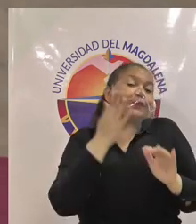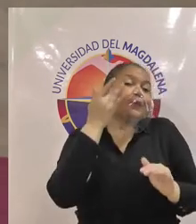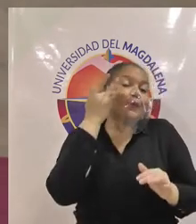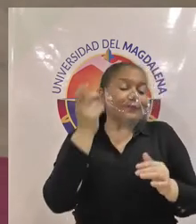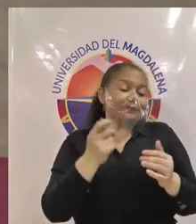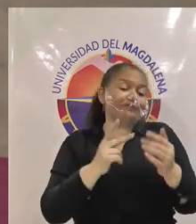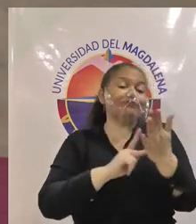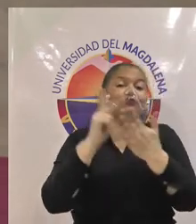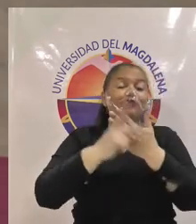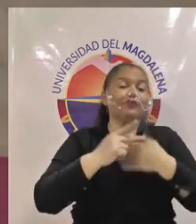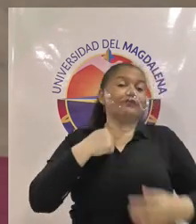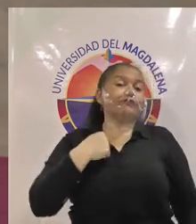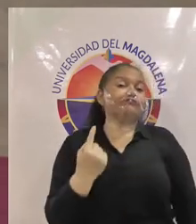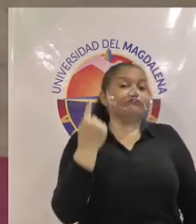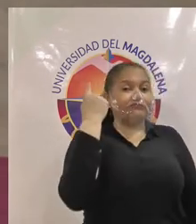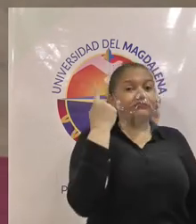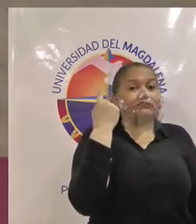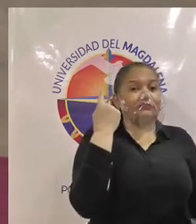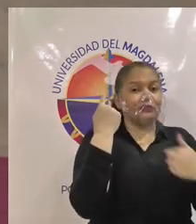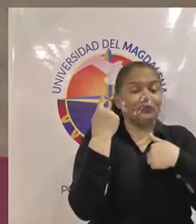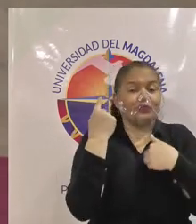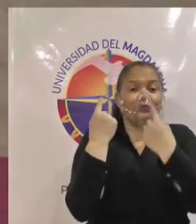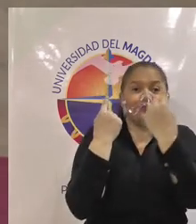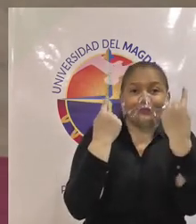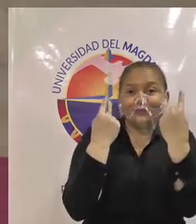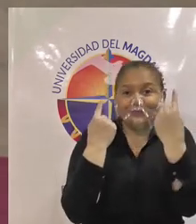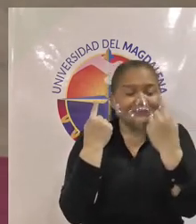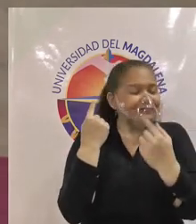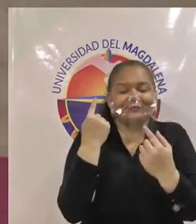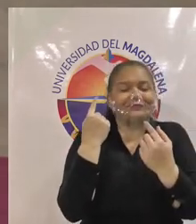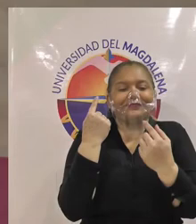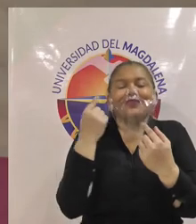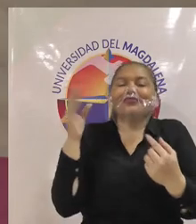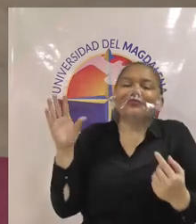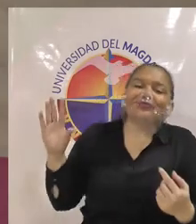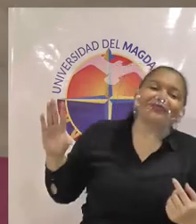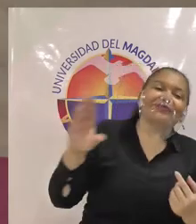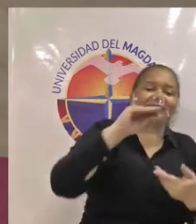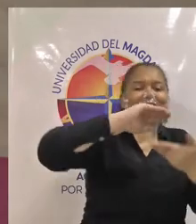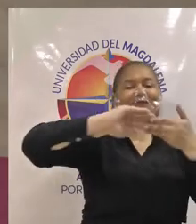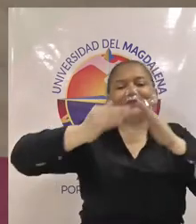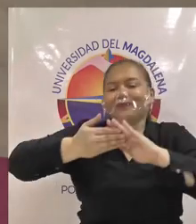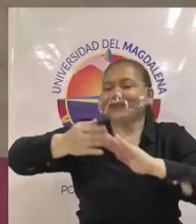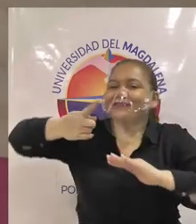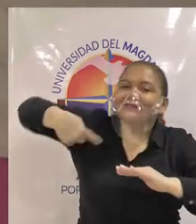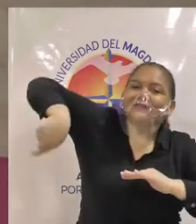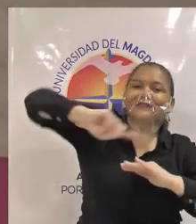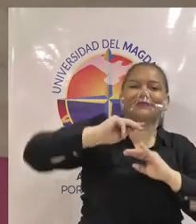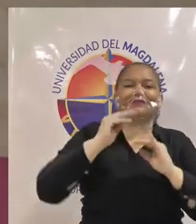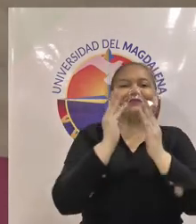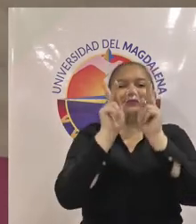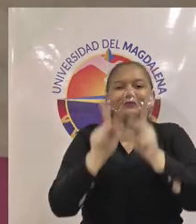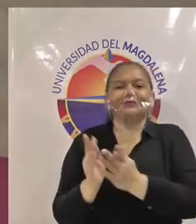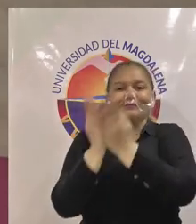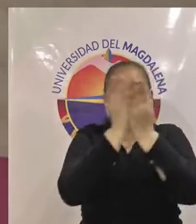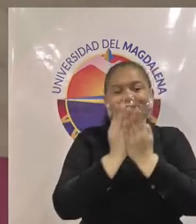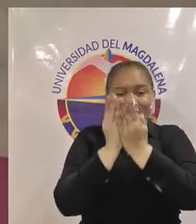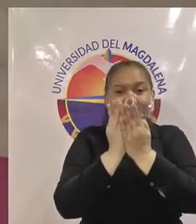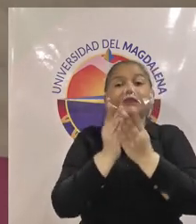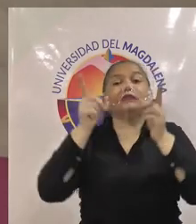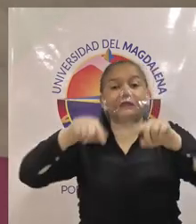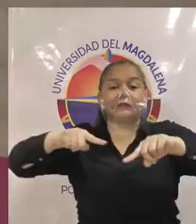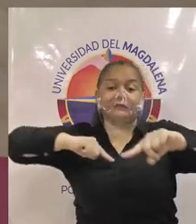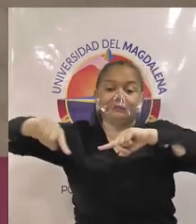de mí sino que depende de toda la comunidad estudiantil hasta de la misma administración queremos crear un